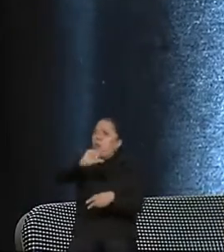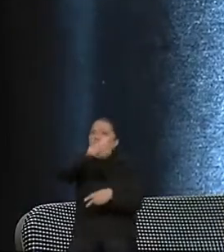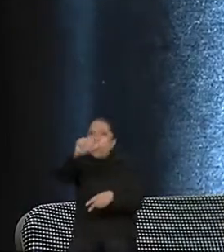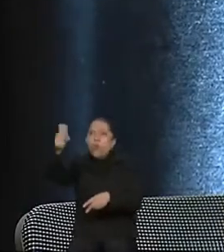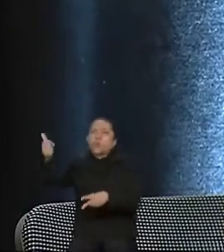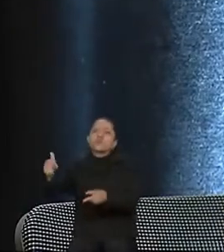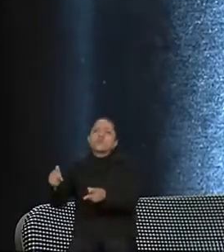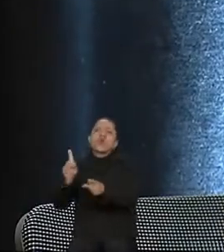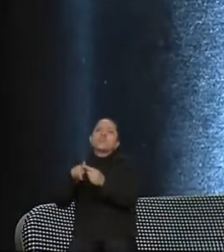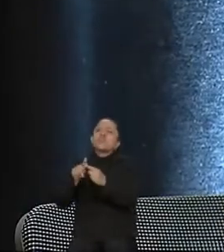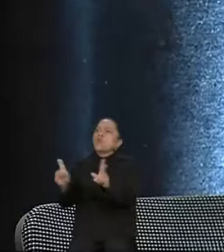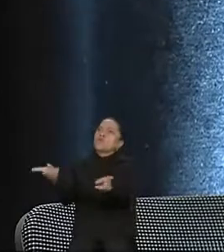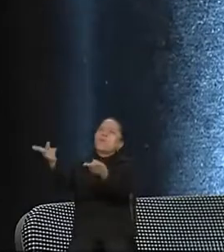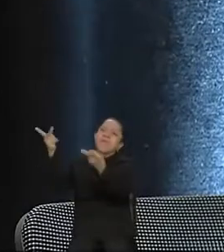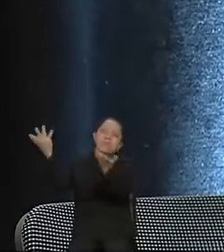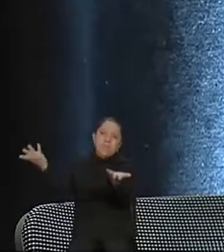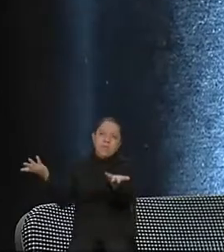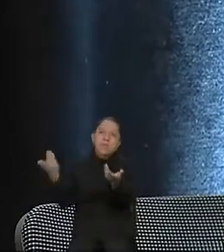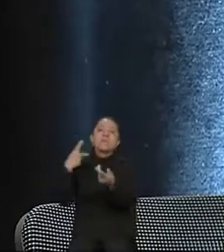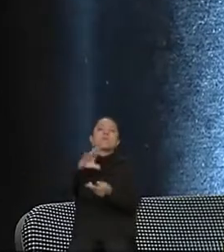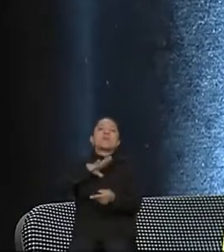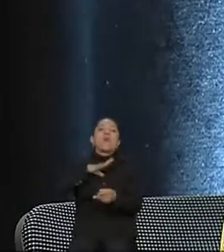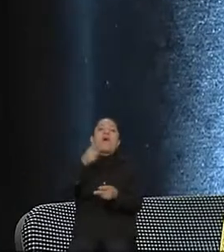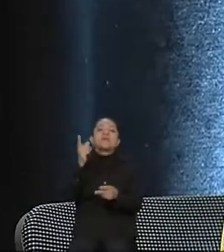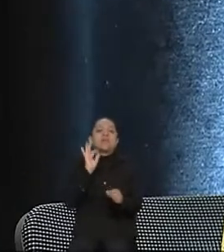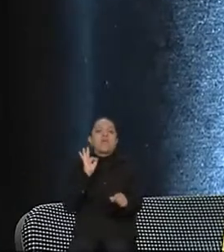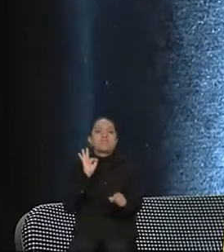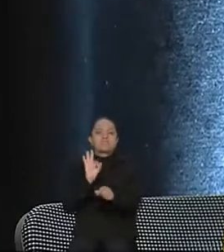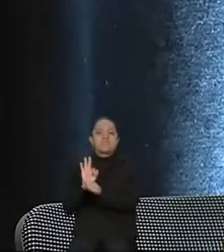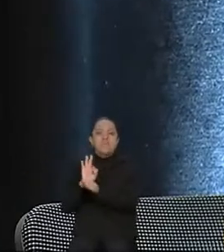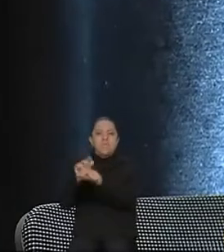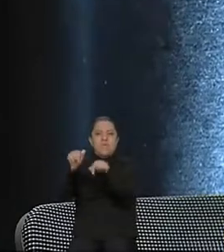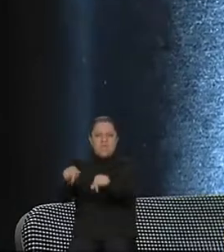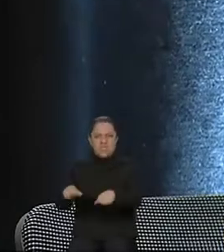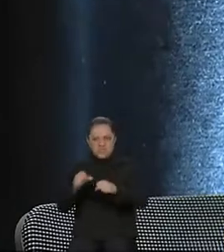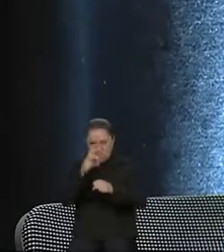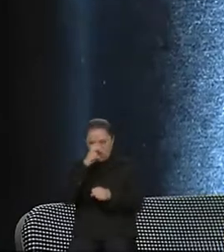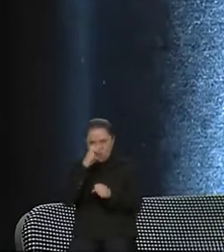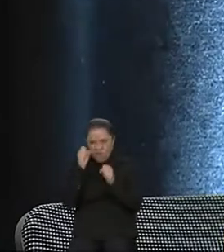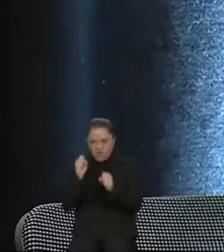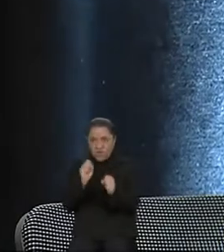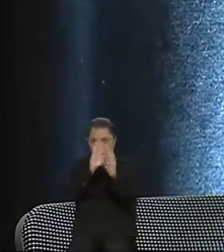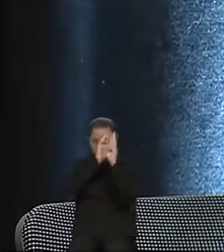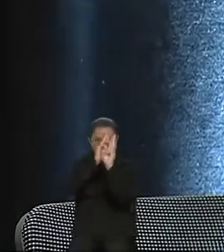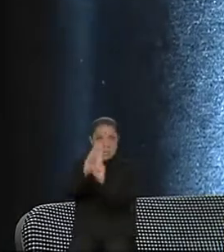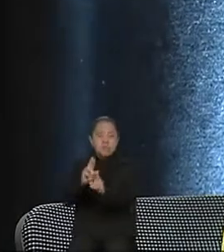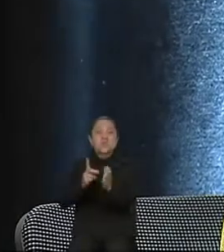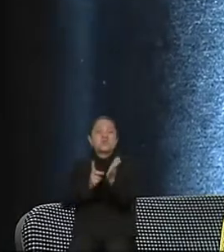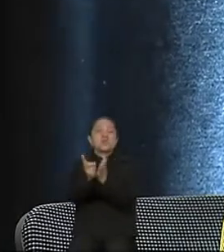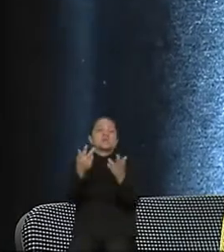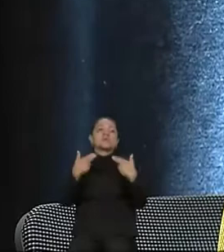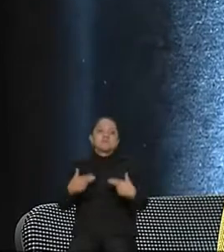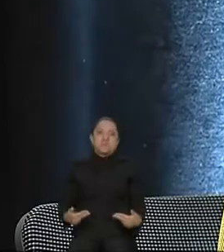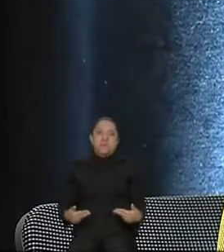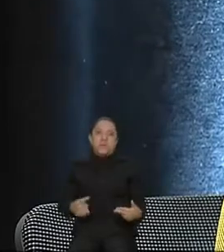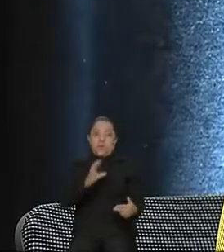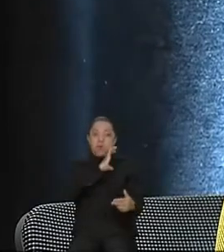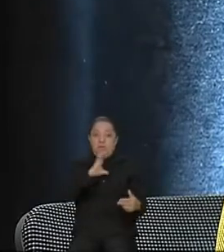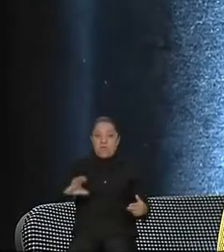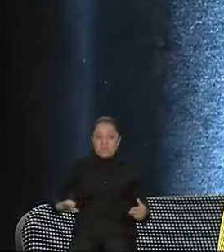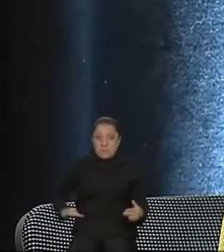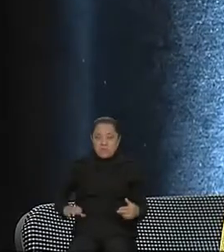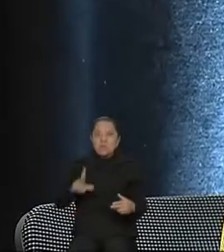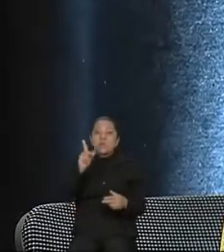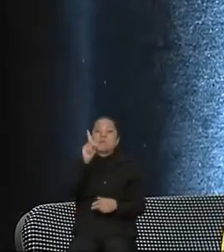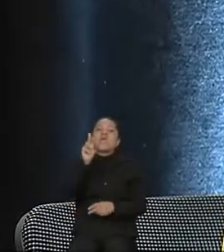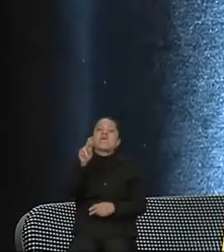pero sobre todo que exista una defensa férrea del respeto a los derechos humanos. Los candidatos del PRD nos oponemos